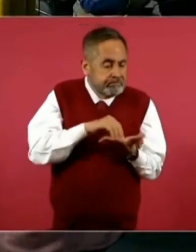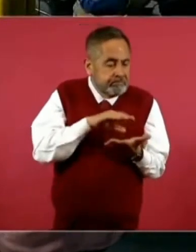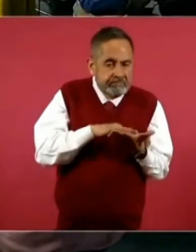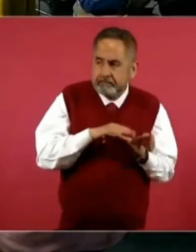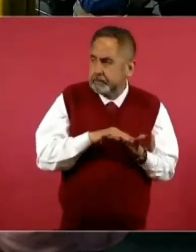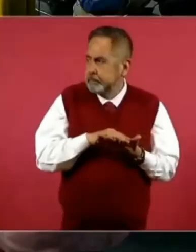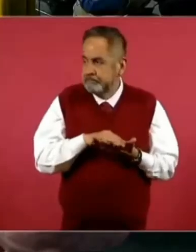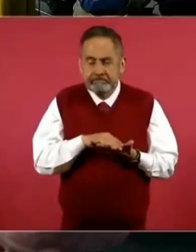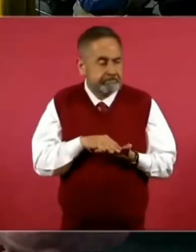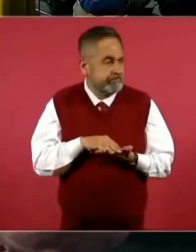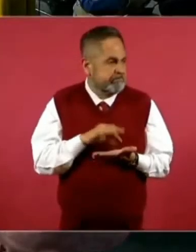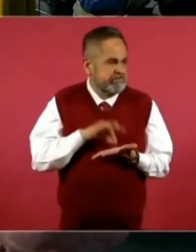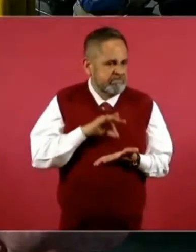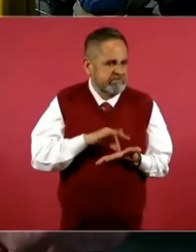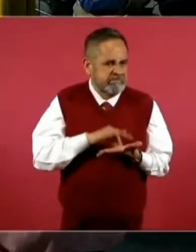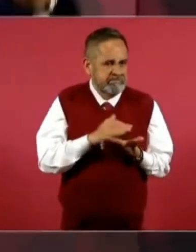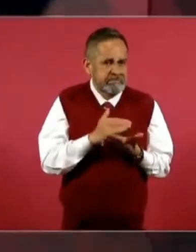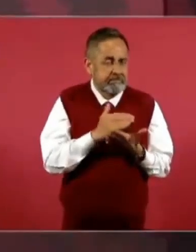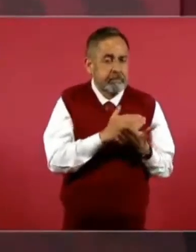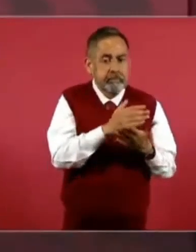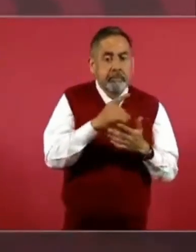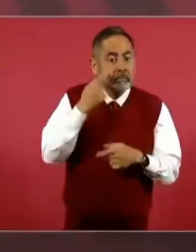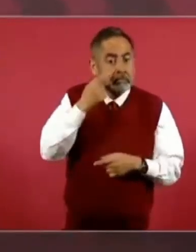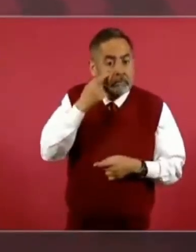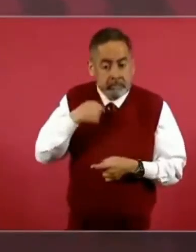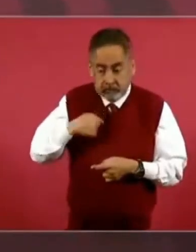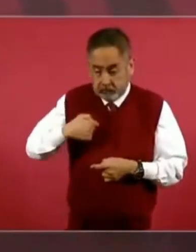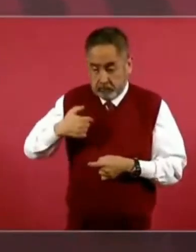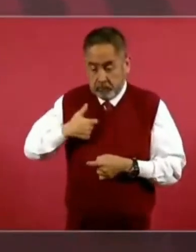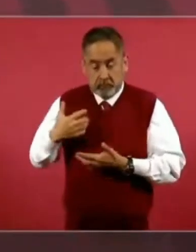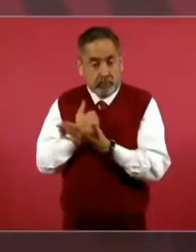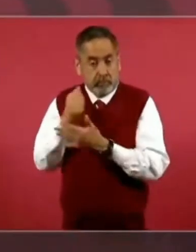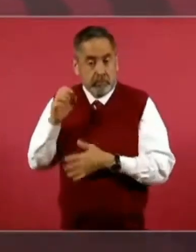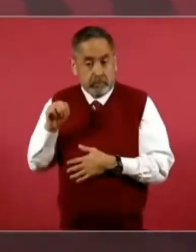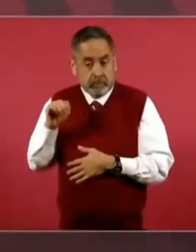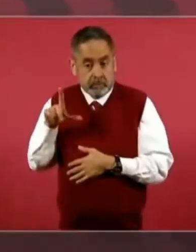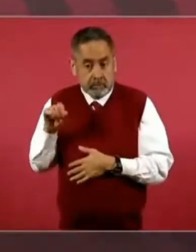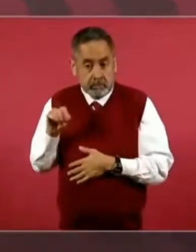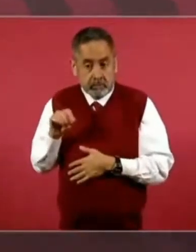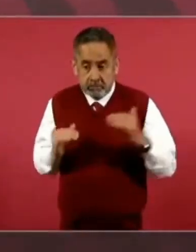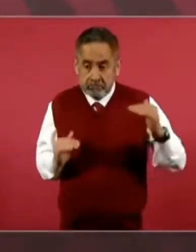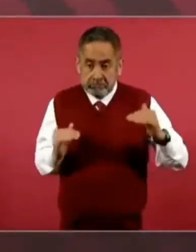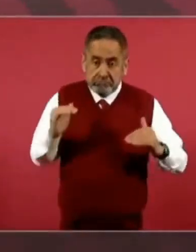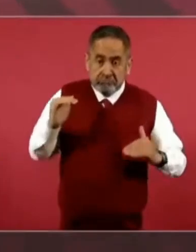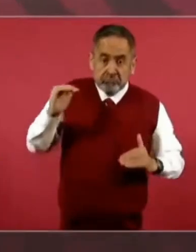de que yo iba ganando todo el